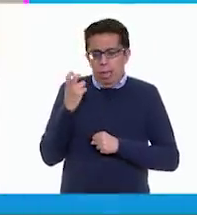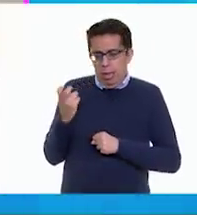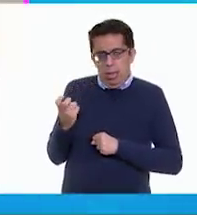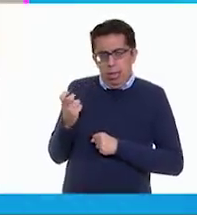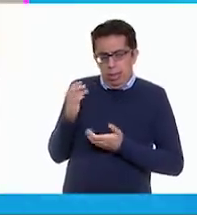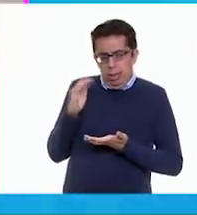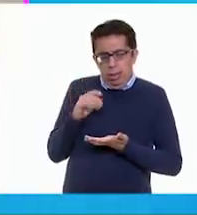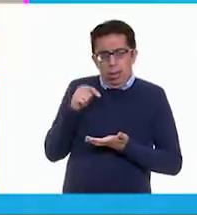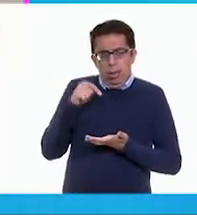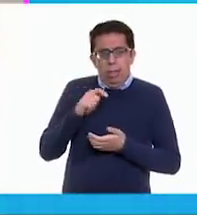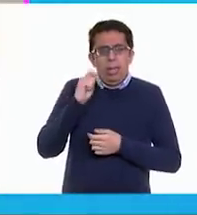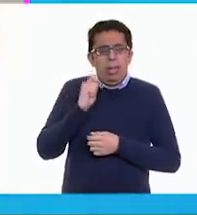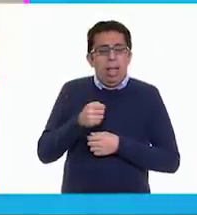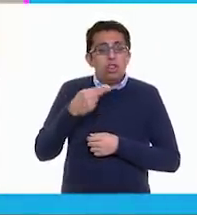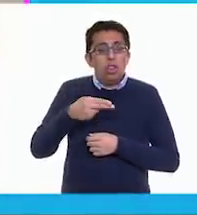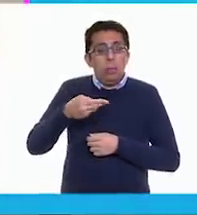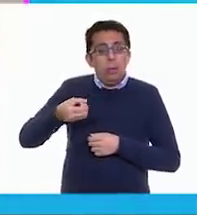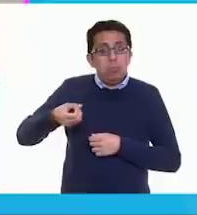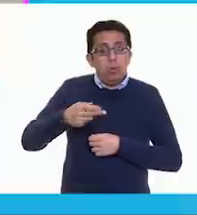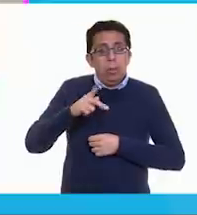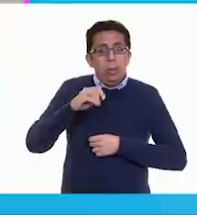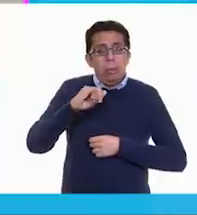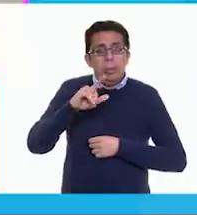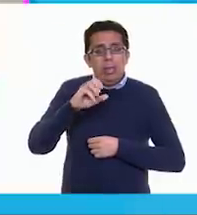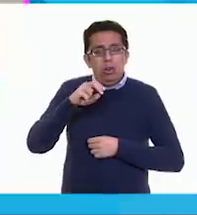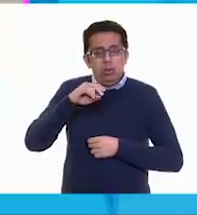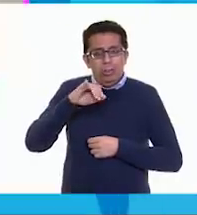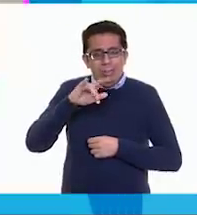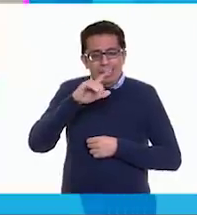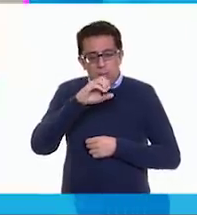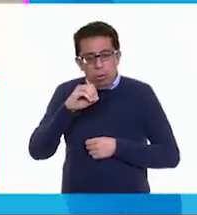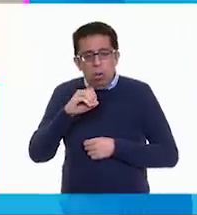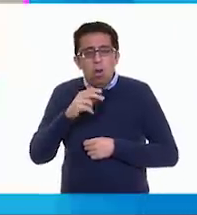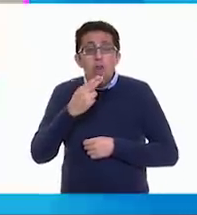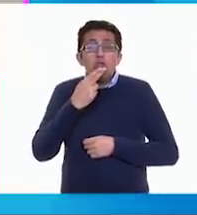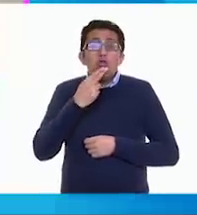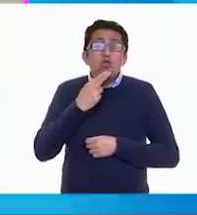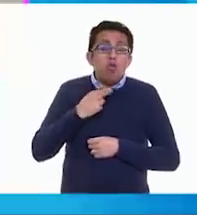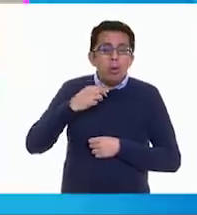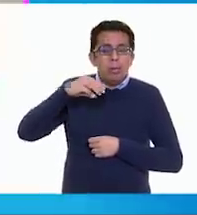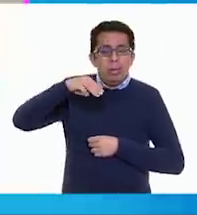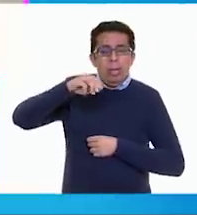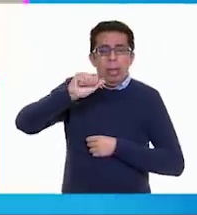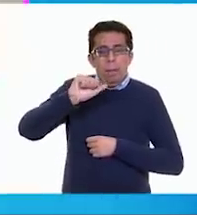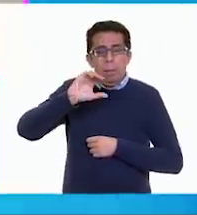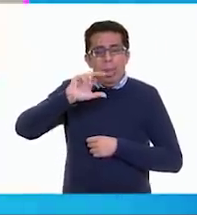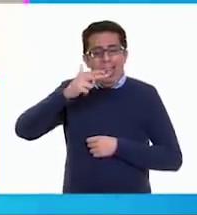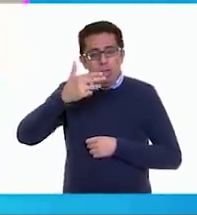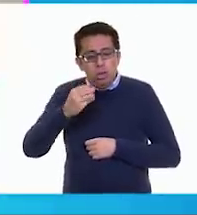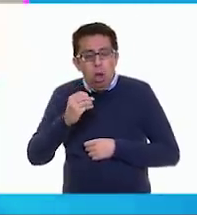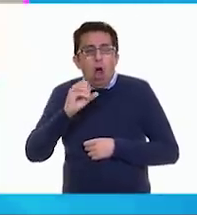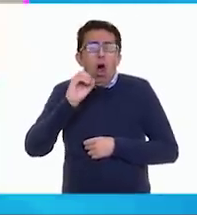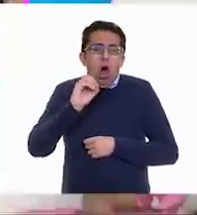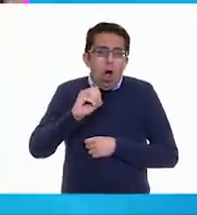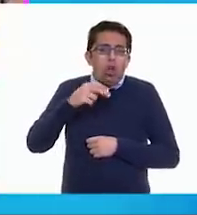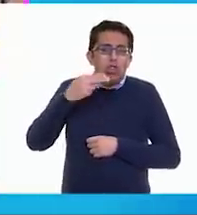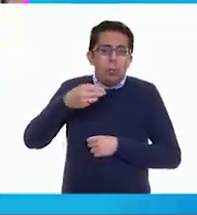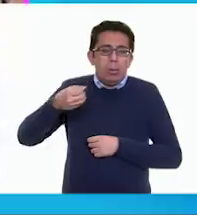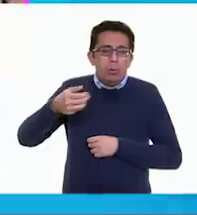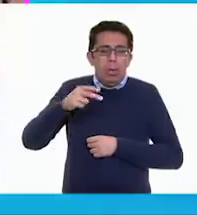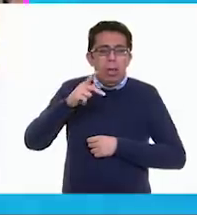se le dice piloncillo, dulce, macho o panocha.